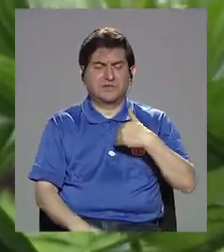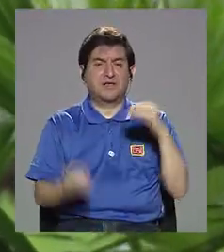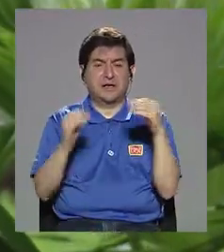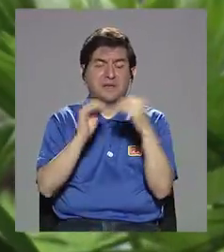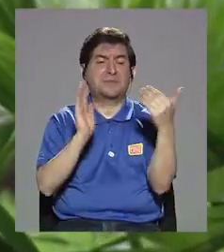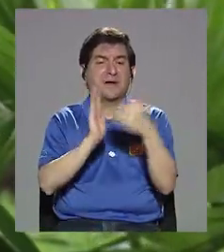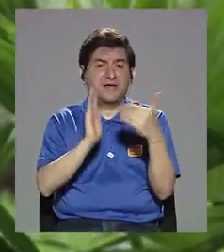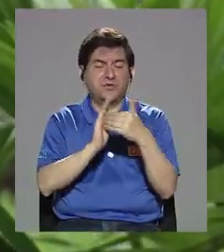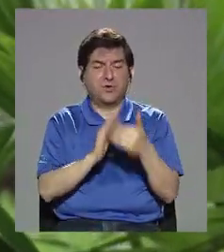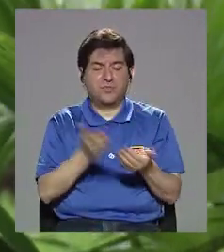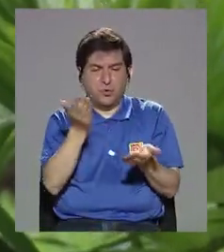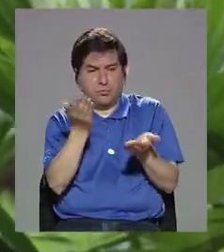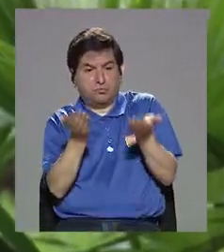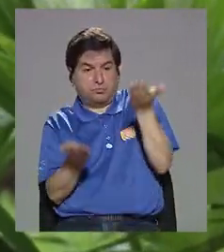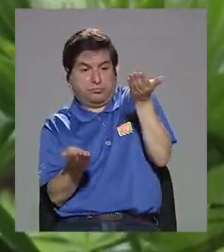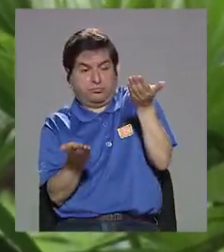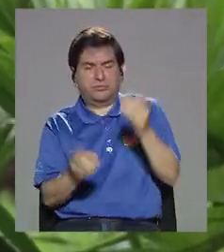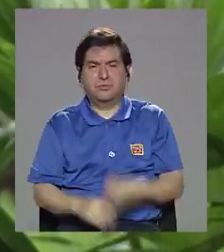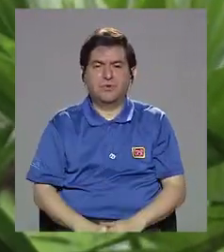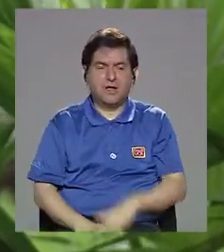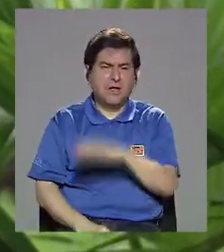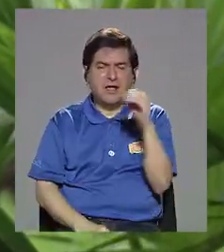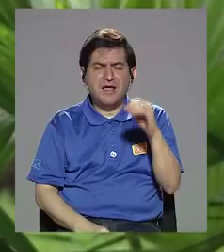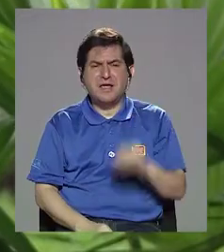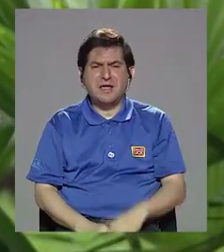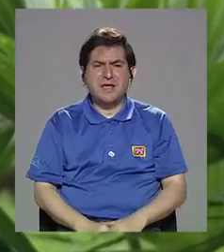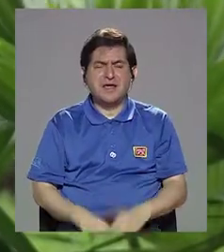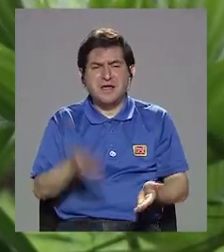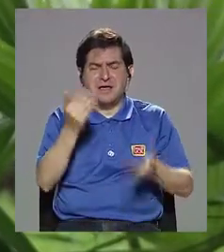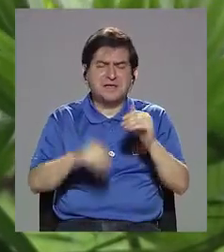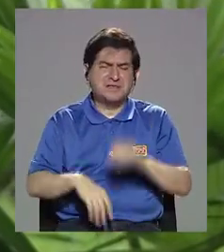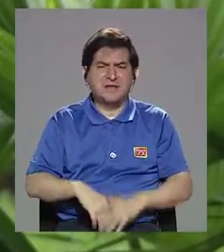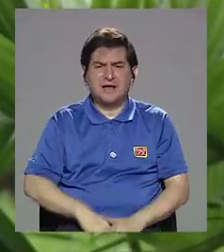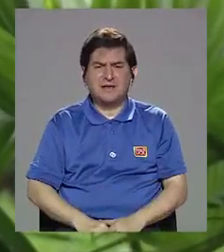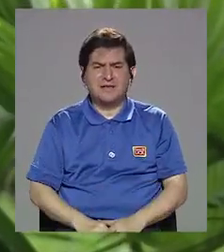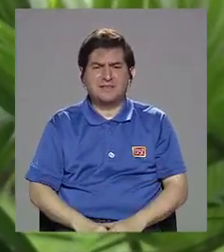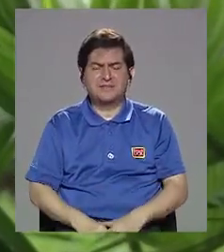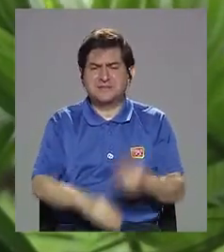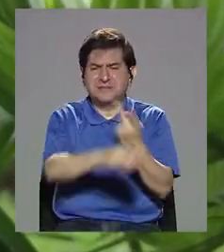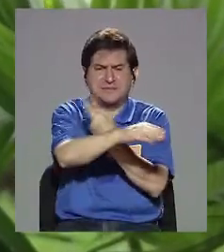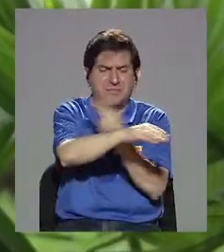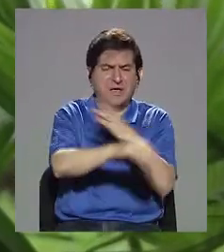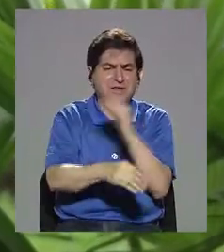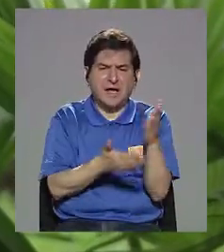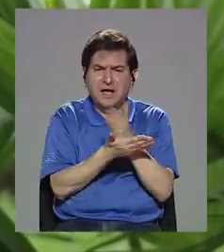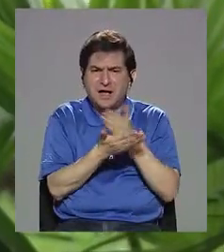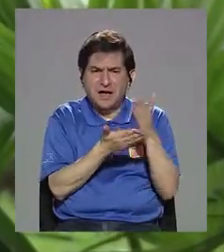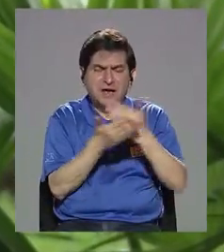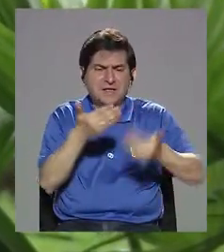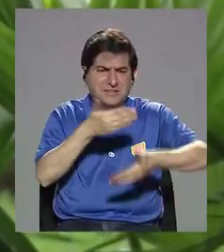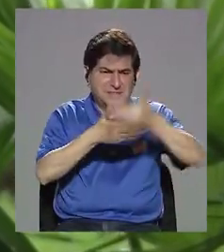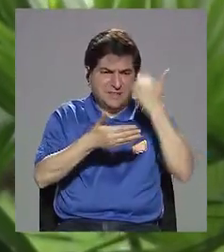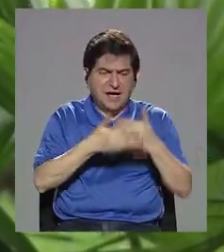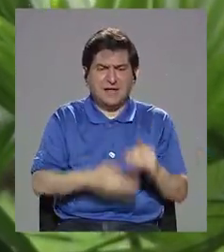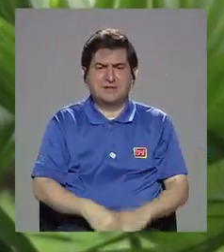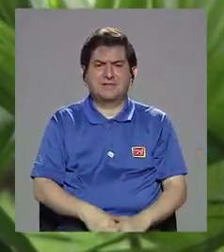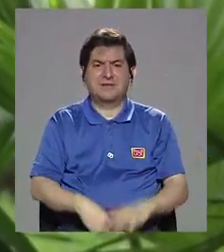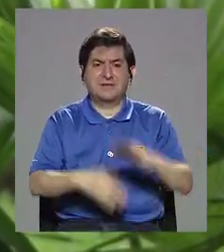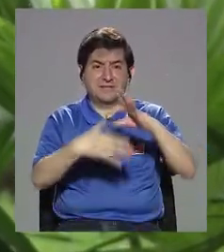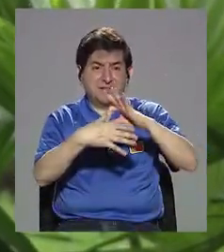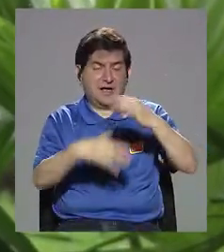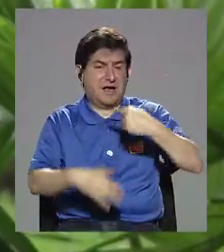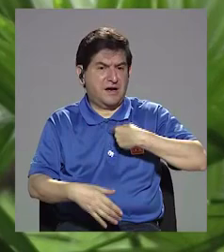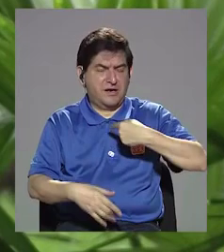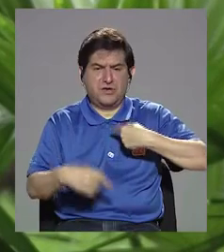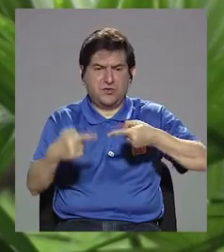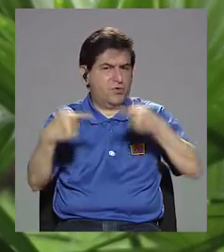dañino y como que los vegetales, los picadillos, que antes la carne, digamos, yo no es que estoy